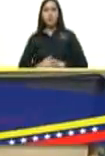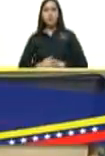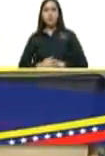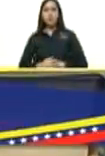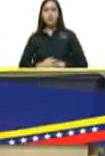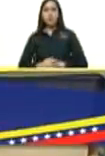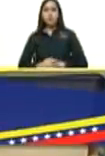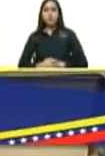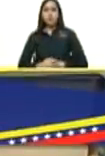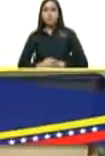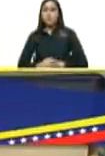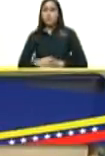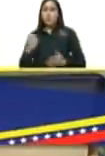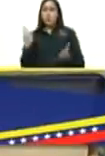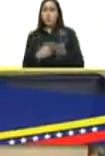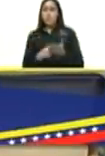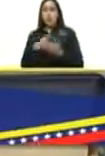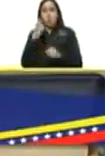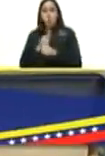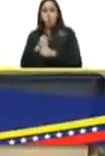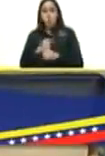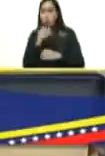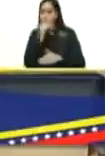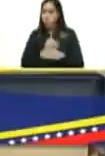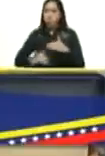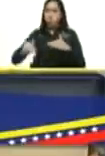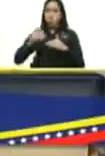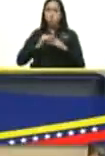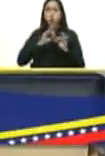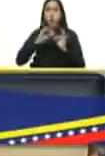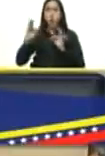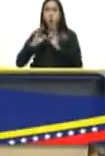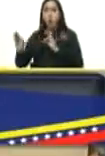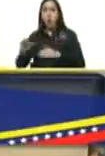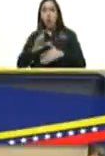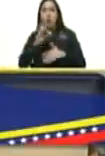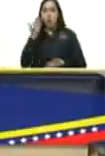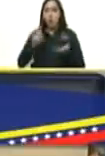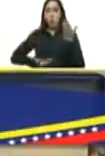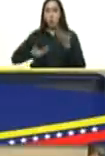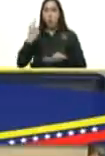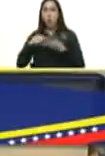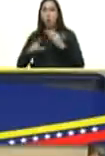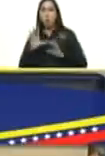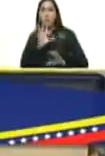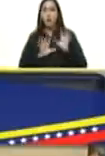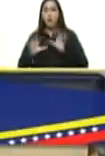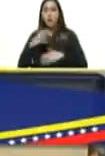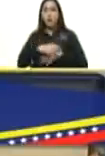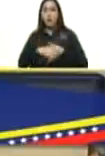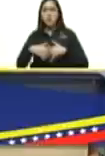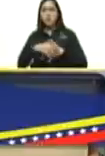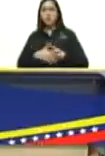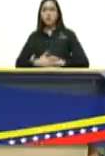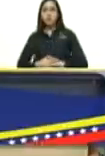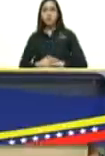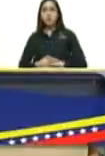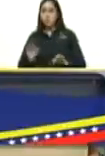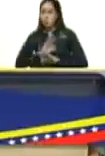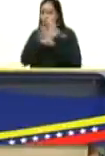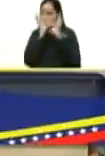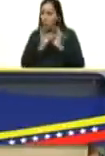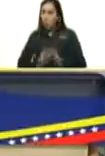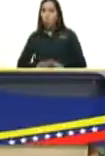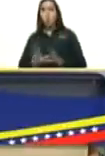con el salario mínimo más alto de lejos de América Latina y el Caribe con los niveles de